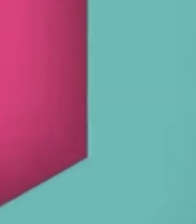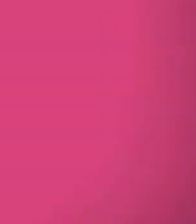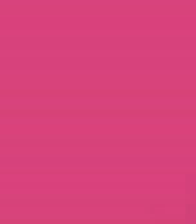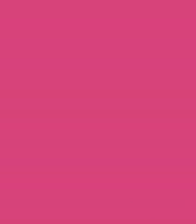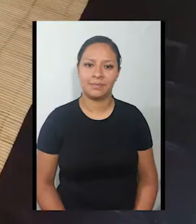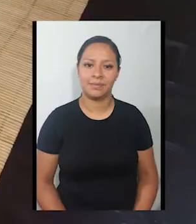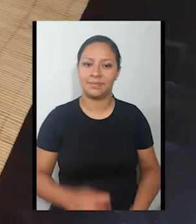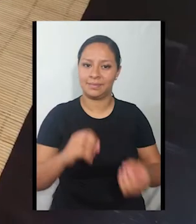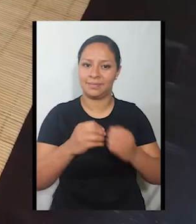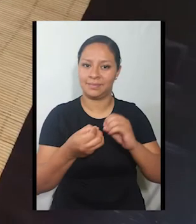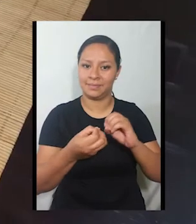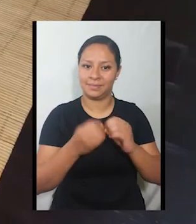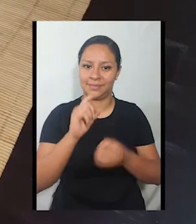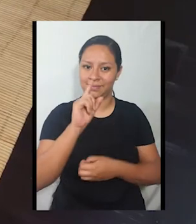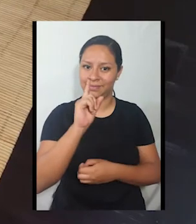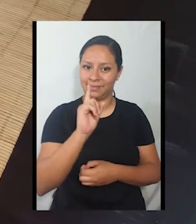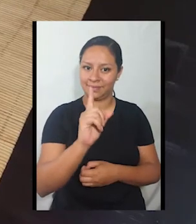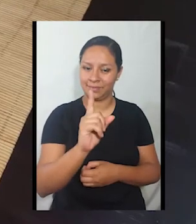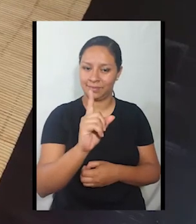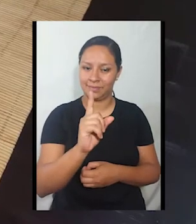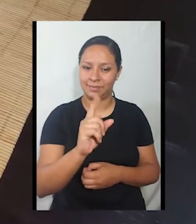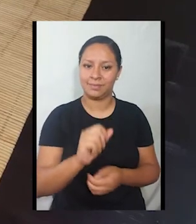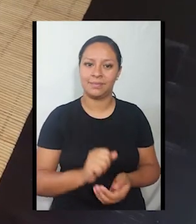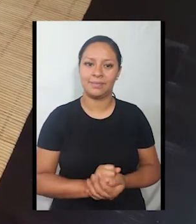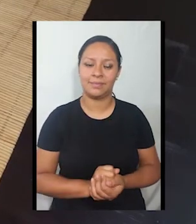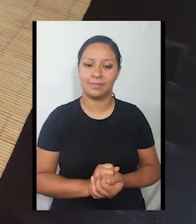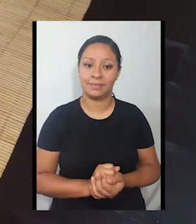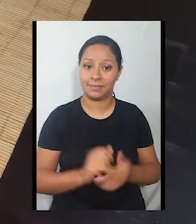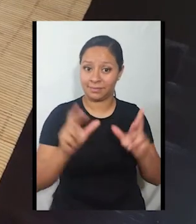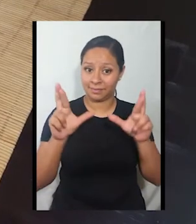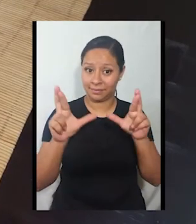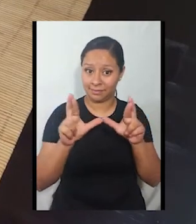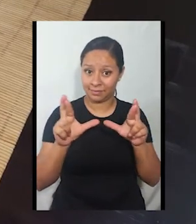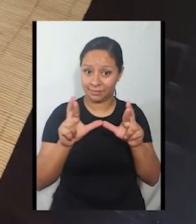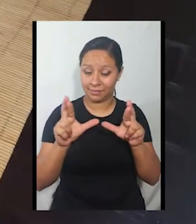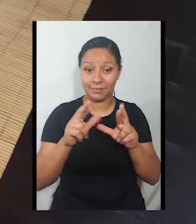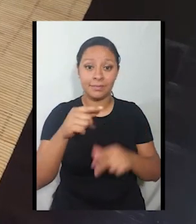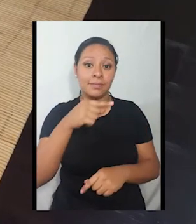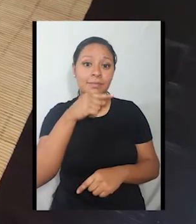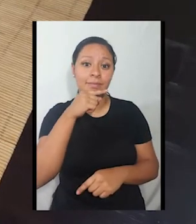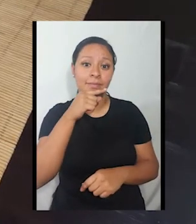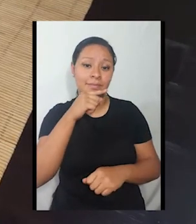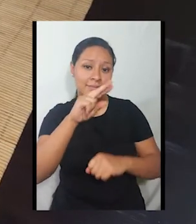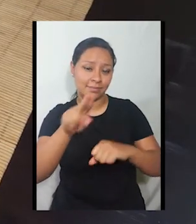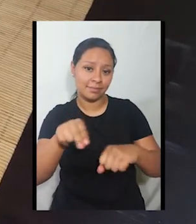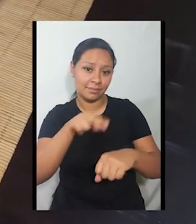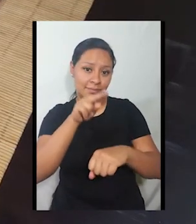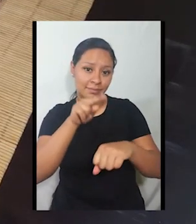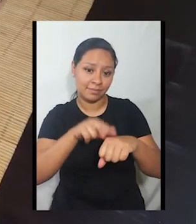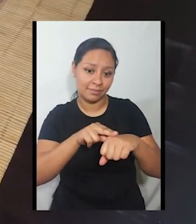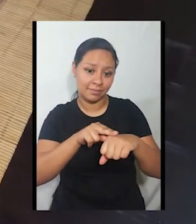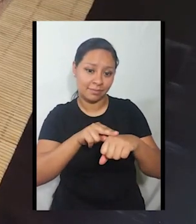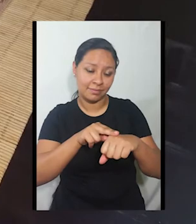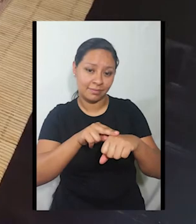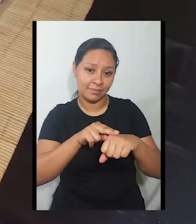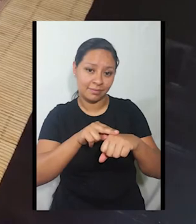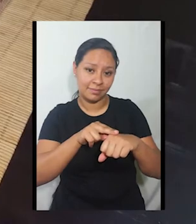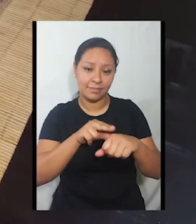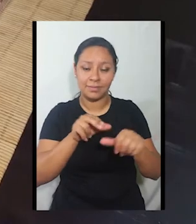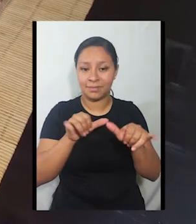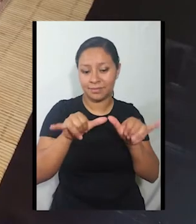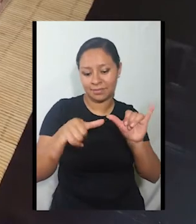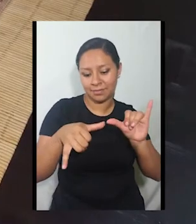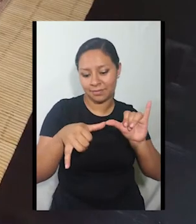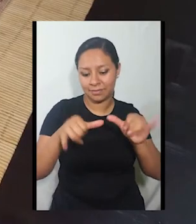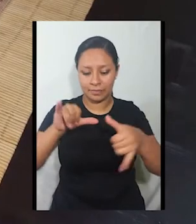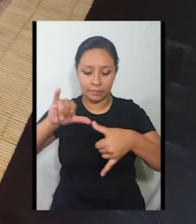paso. Paso número uno. Con nuestra regla y un lápiz carbón, vamos a medir un centímetro